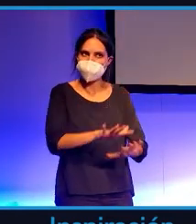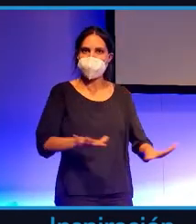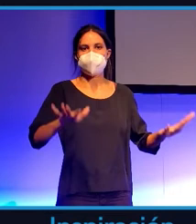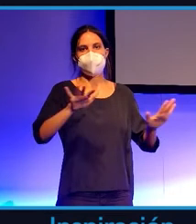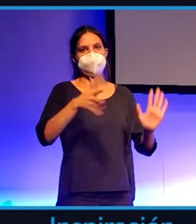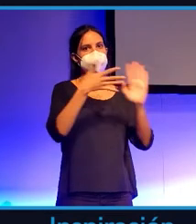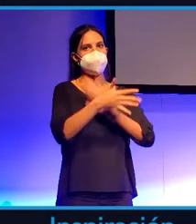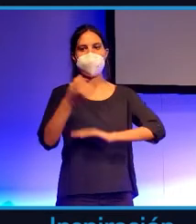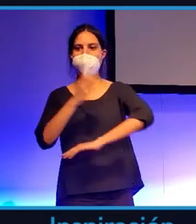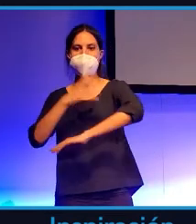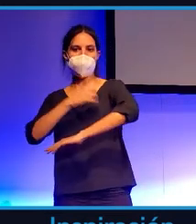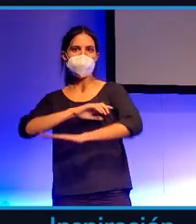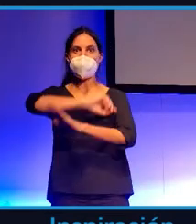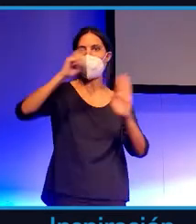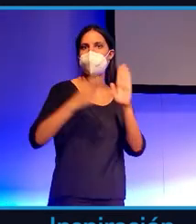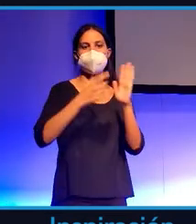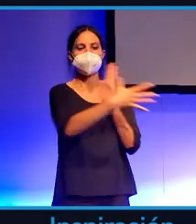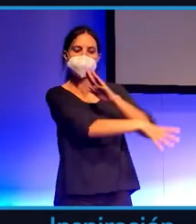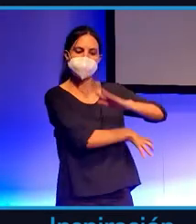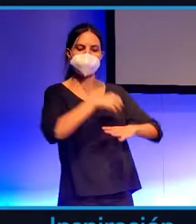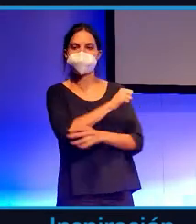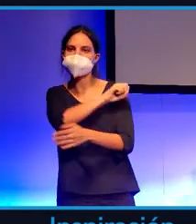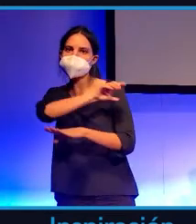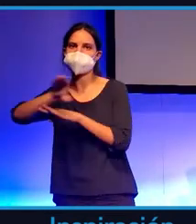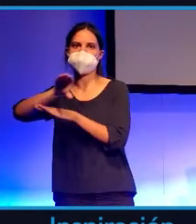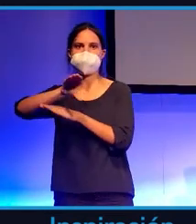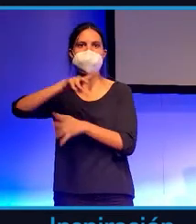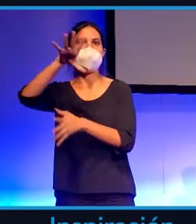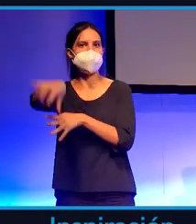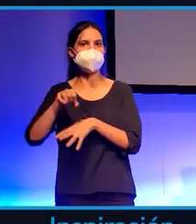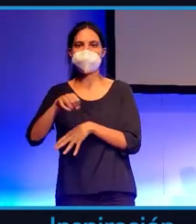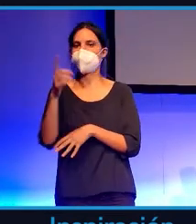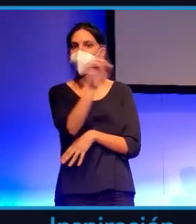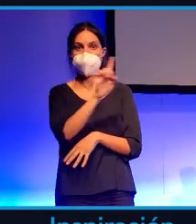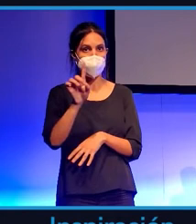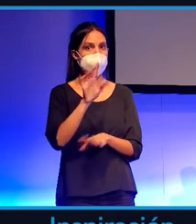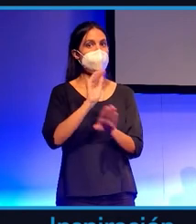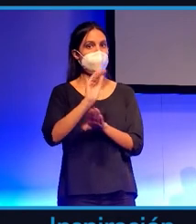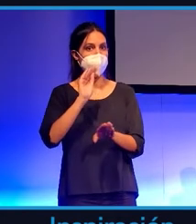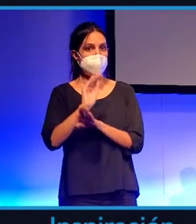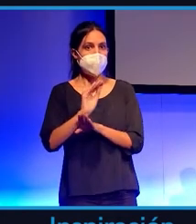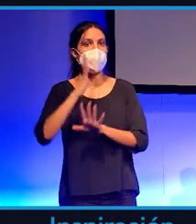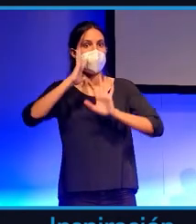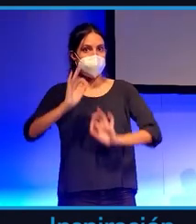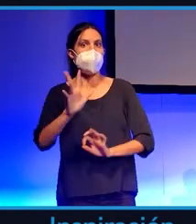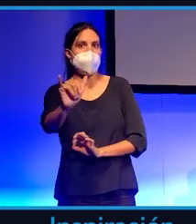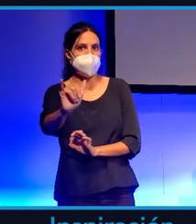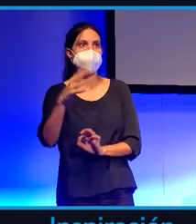todos sus ahorros y pidiendo préstamos para invertir en un activo que tenga tanto riesgo. Solo digo que hay que tenerlo en cuenta y mirarlo.